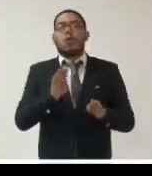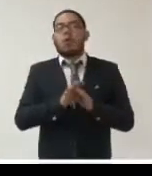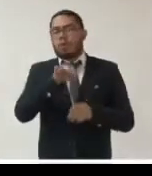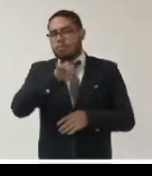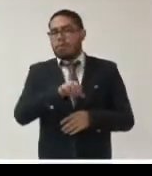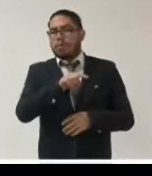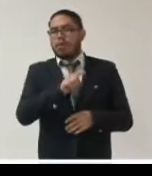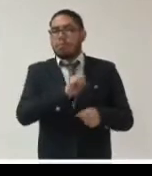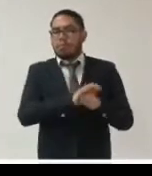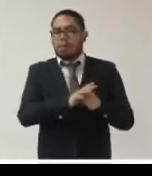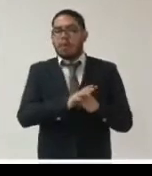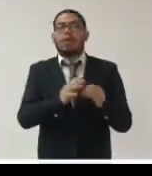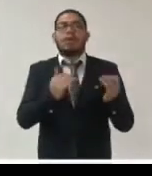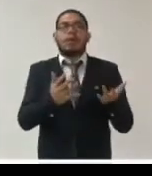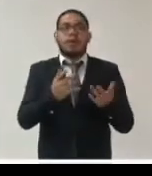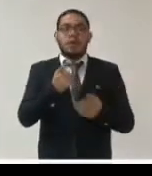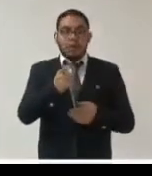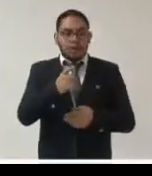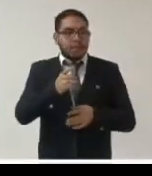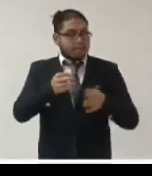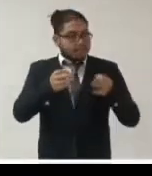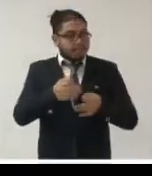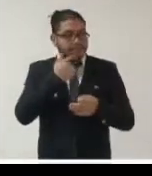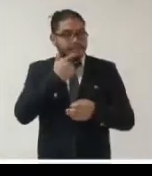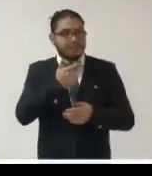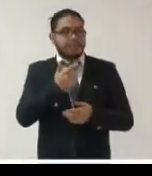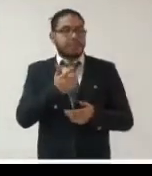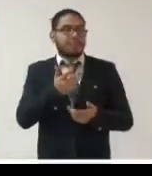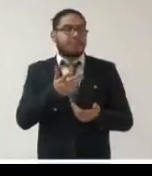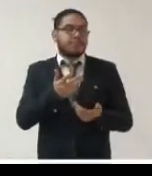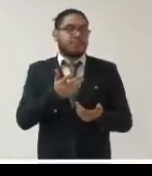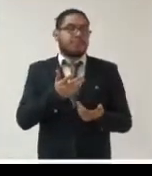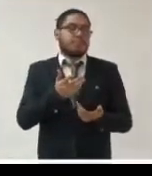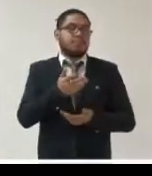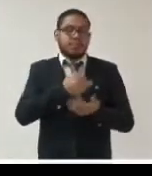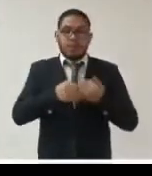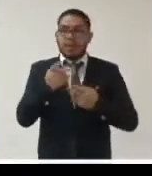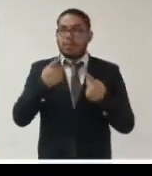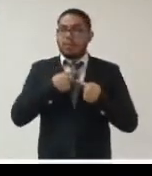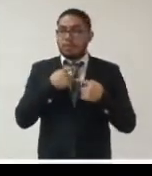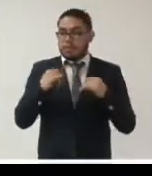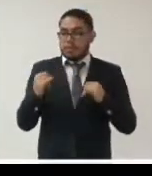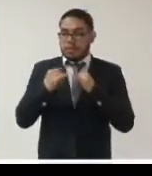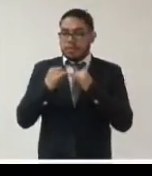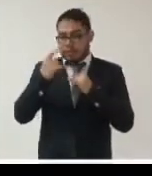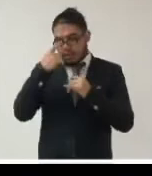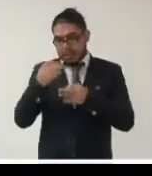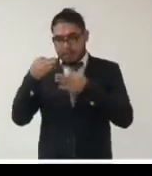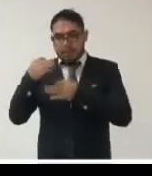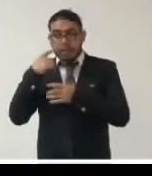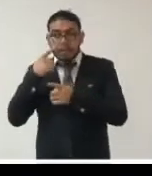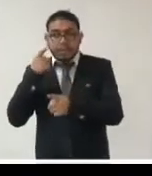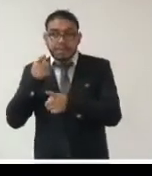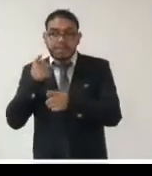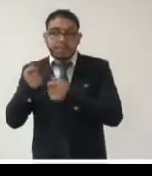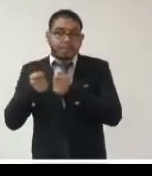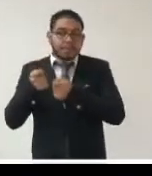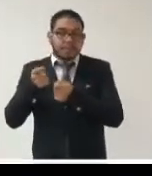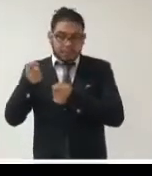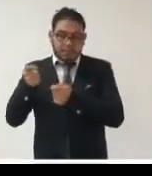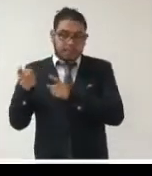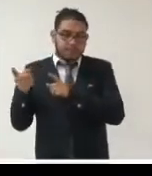es clave blindar y reforzar la capacidad del órgano garante para asegurar un funcionamiento eficaz